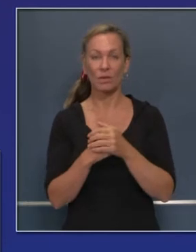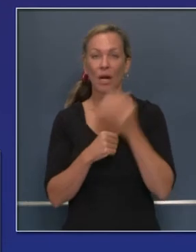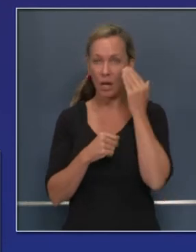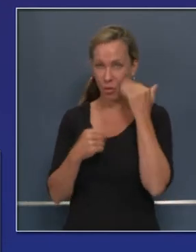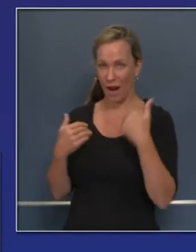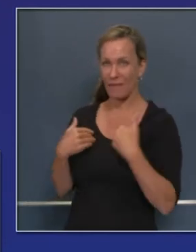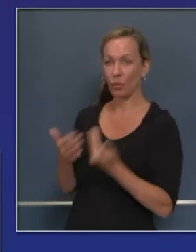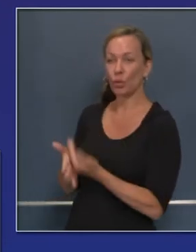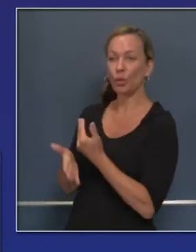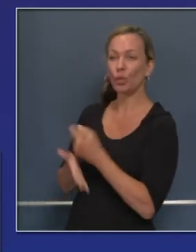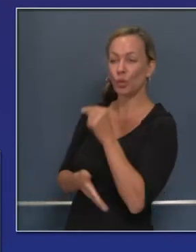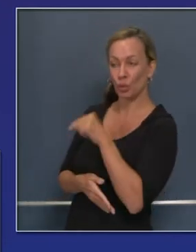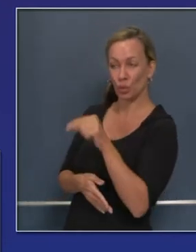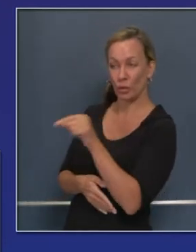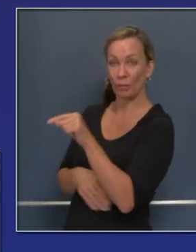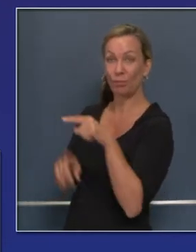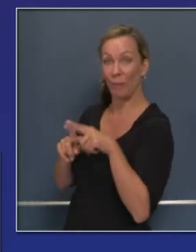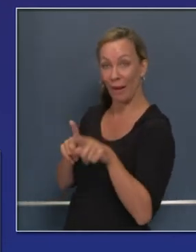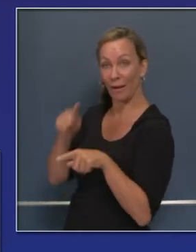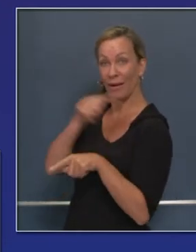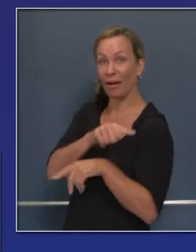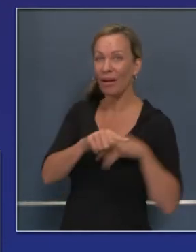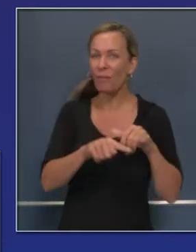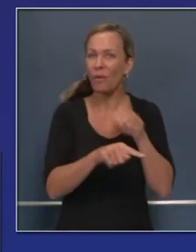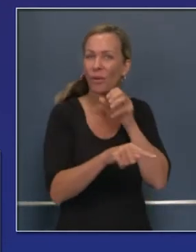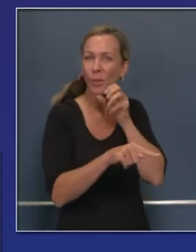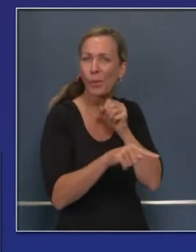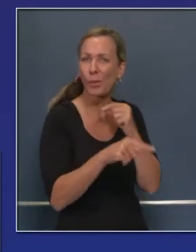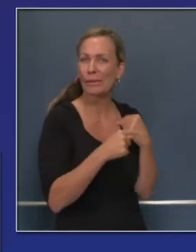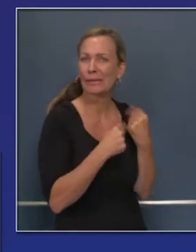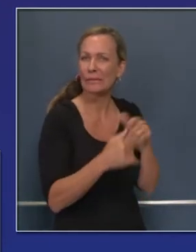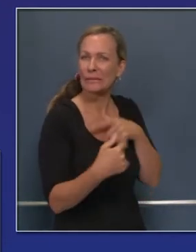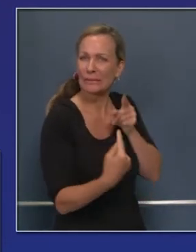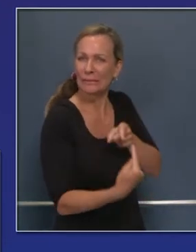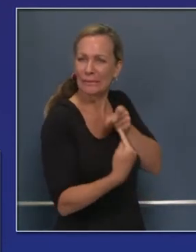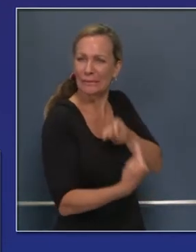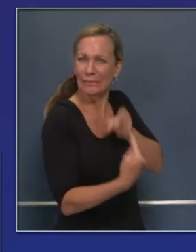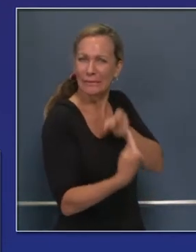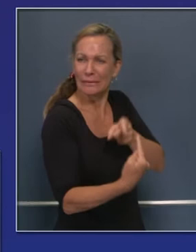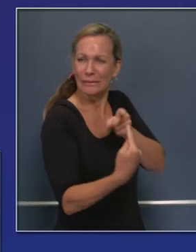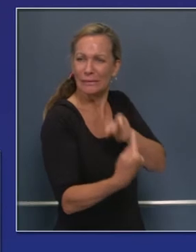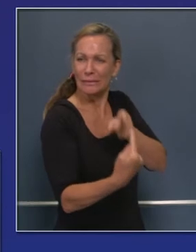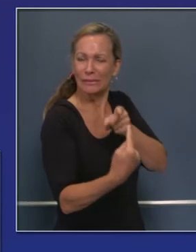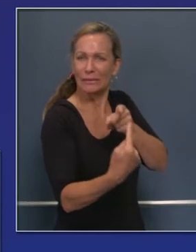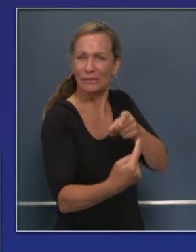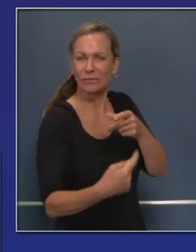que continuamos enfrentando en el estado. La semana pasada les dije